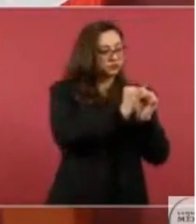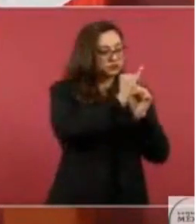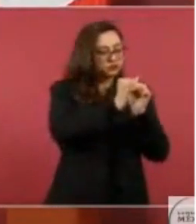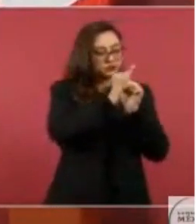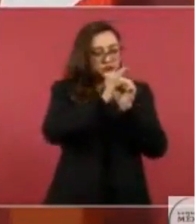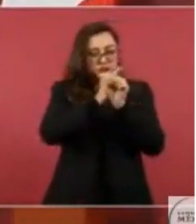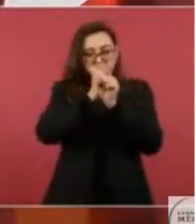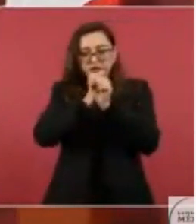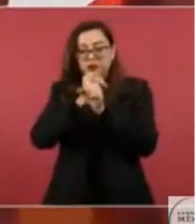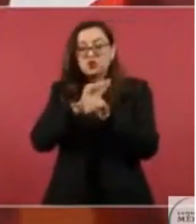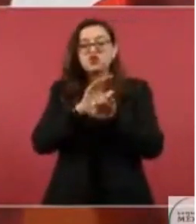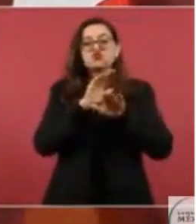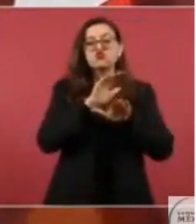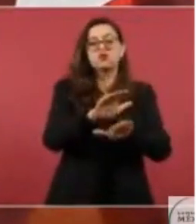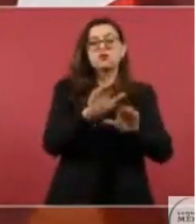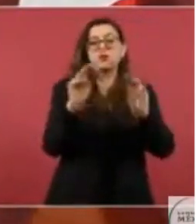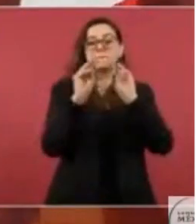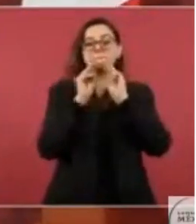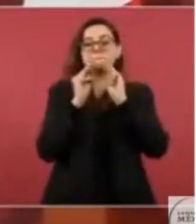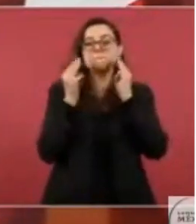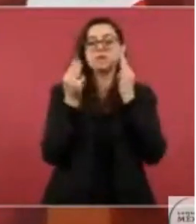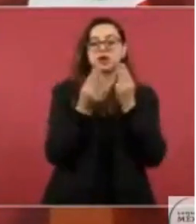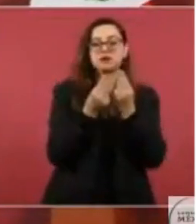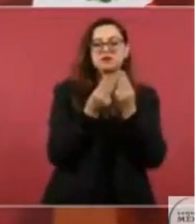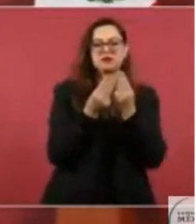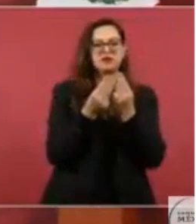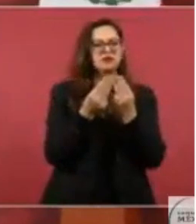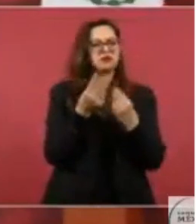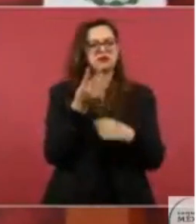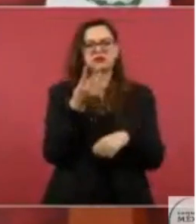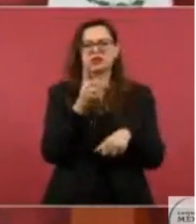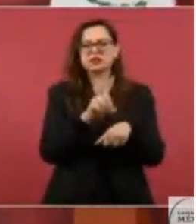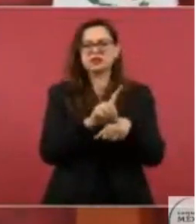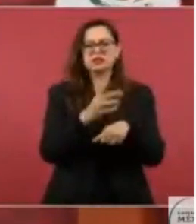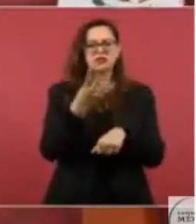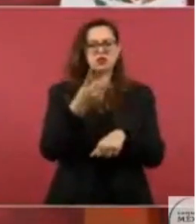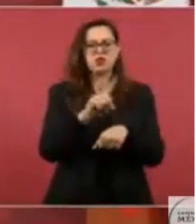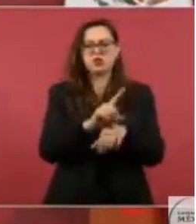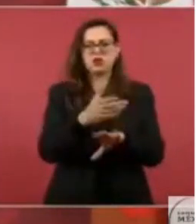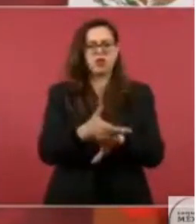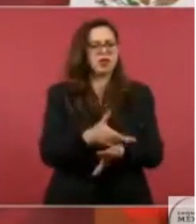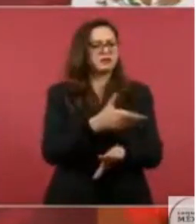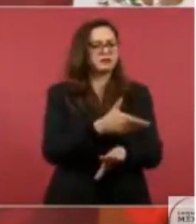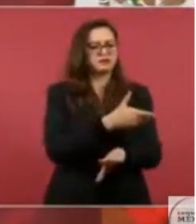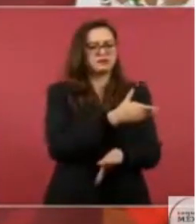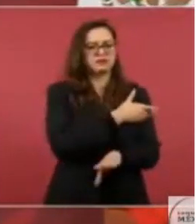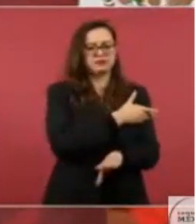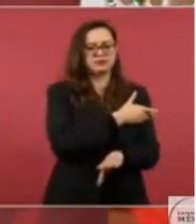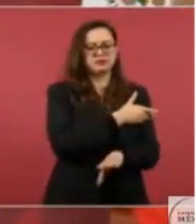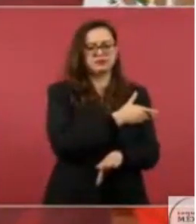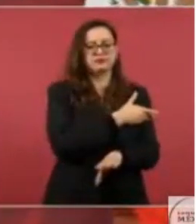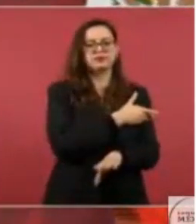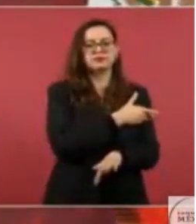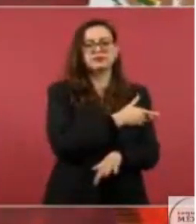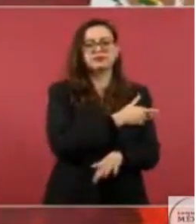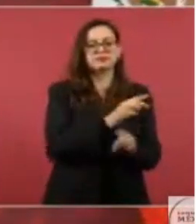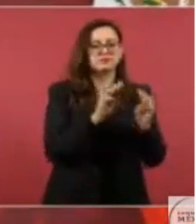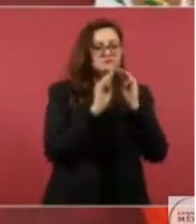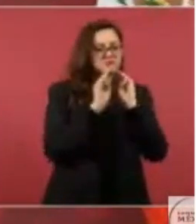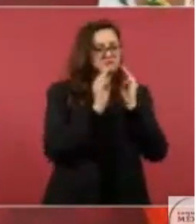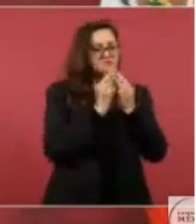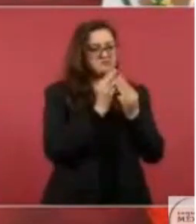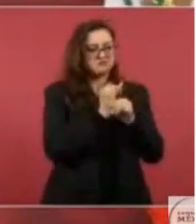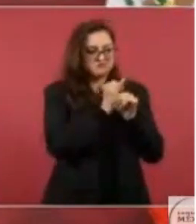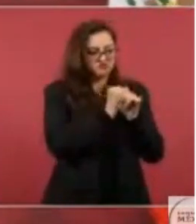cuatro días antes de este atentado y que puede ser